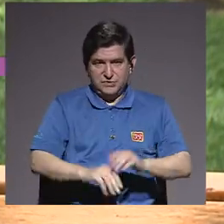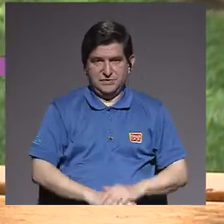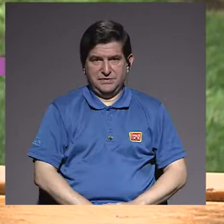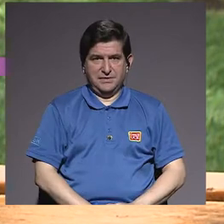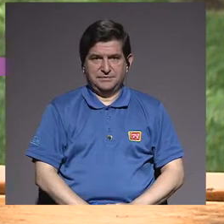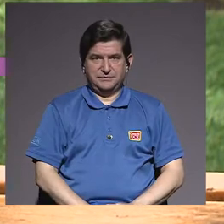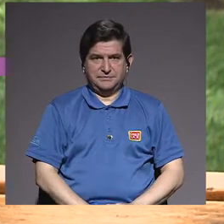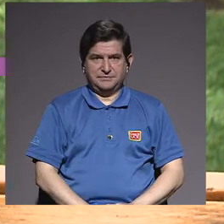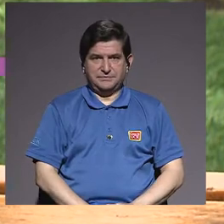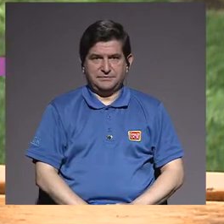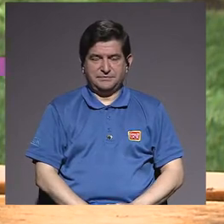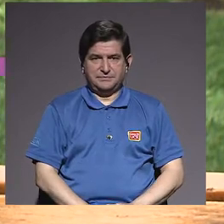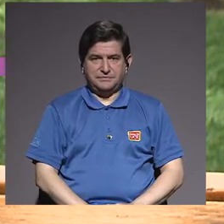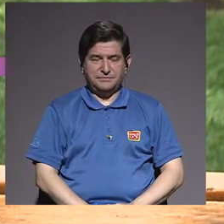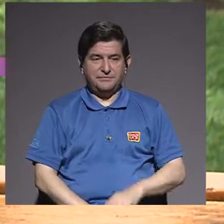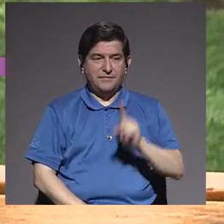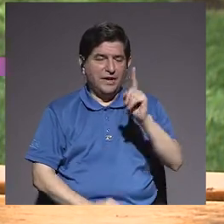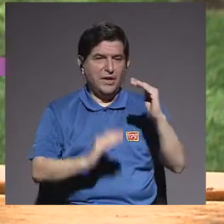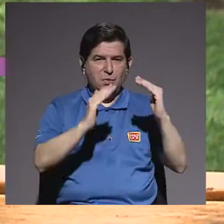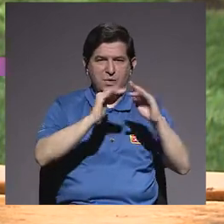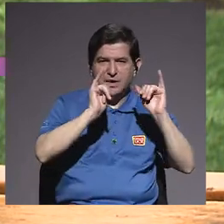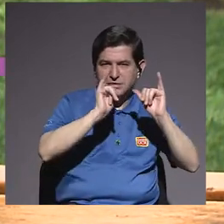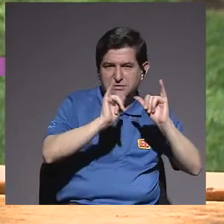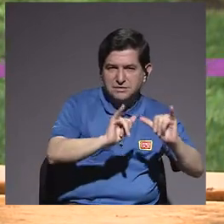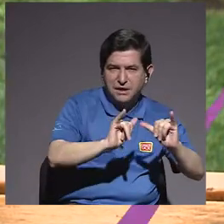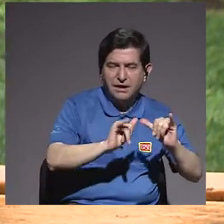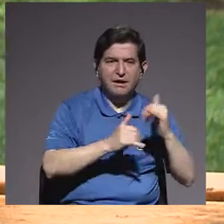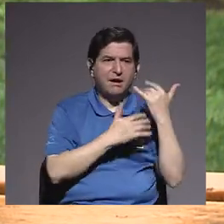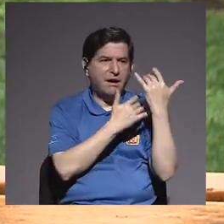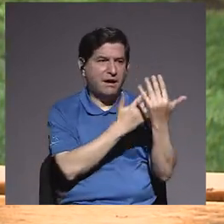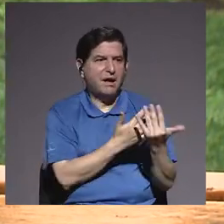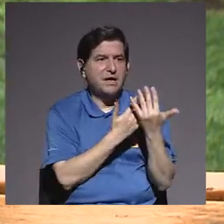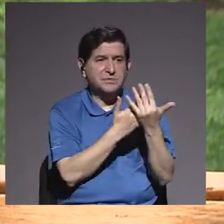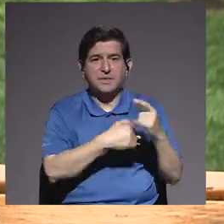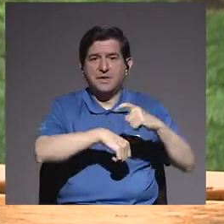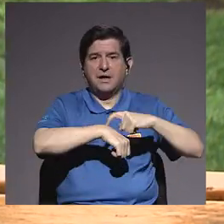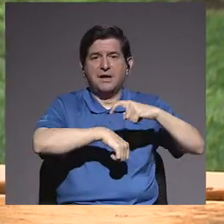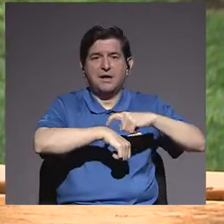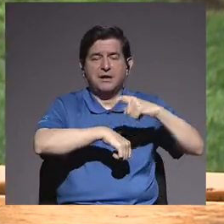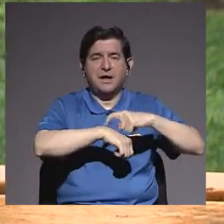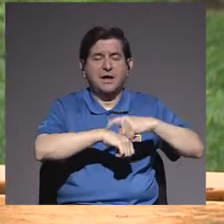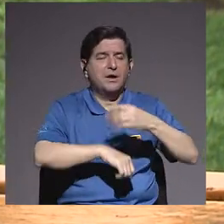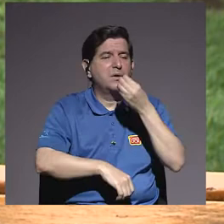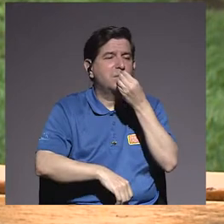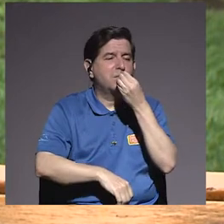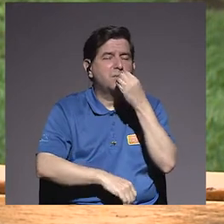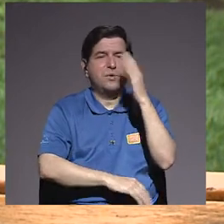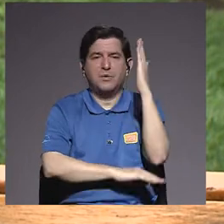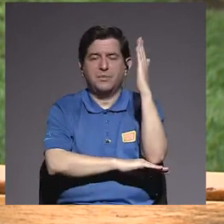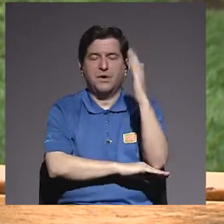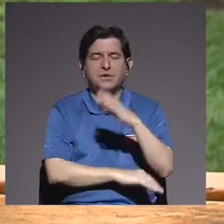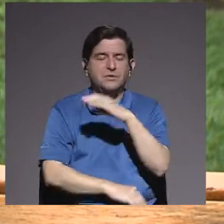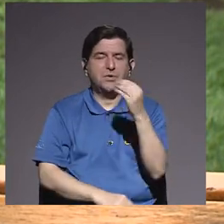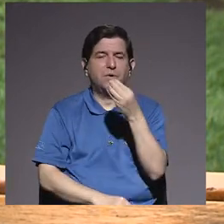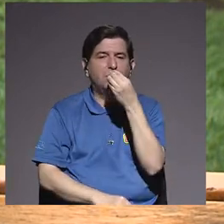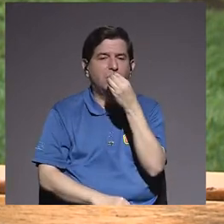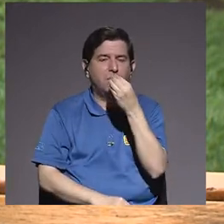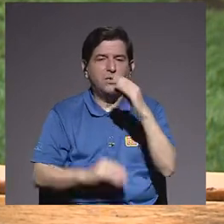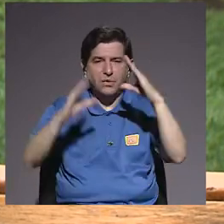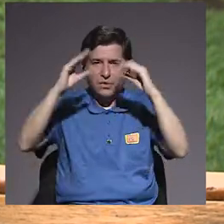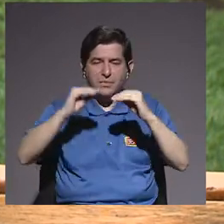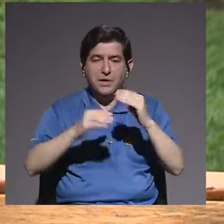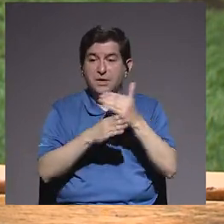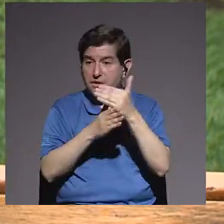en una casa esperando a que se llegue la hora del almuerzo, de la comida para compartir con